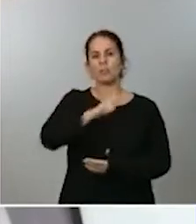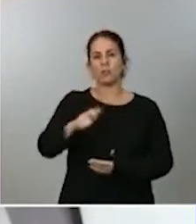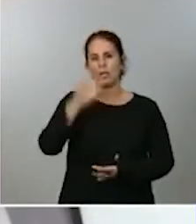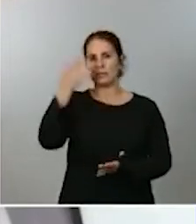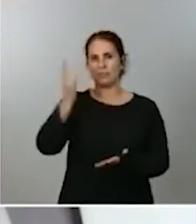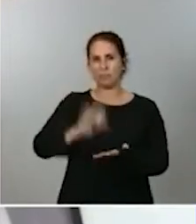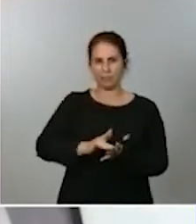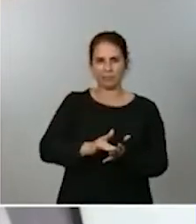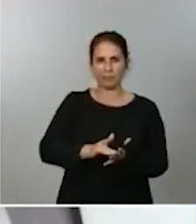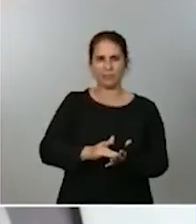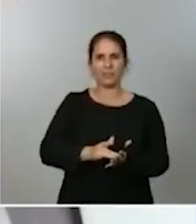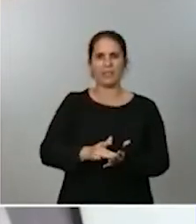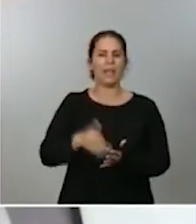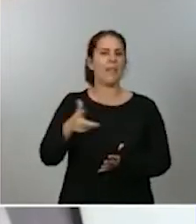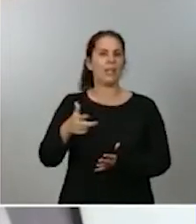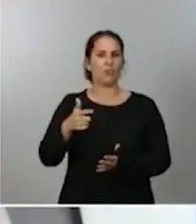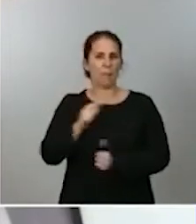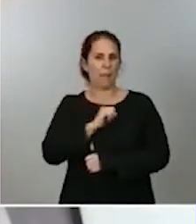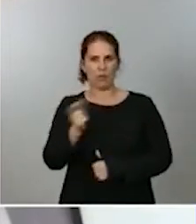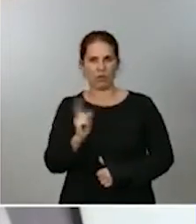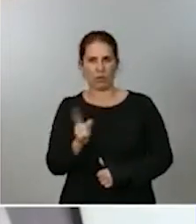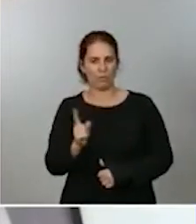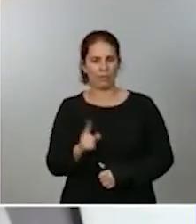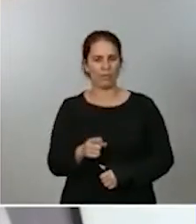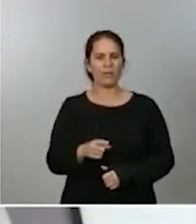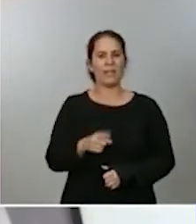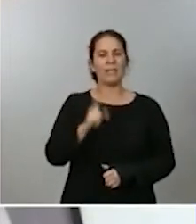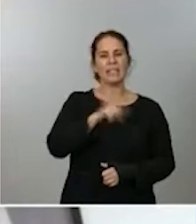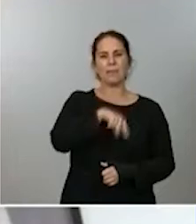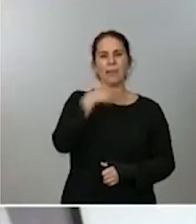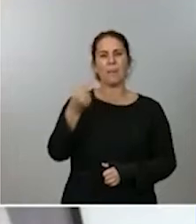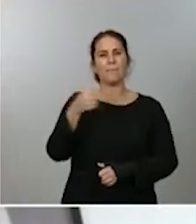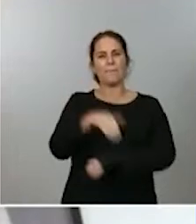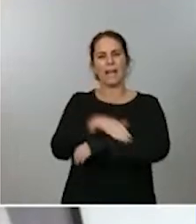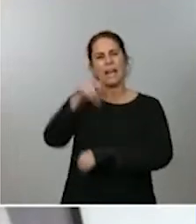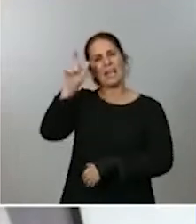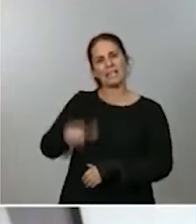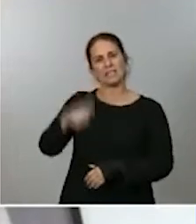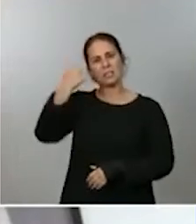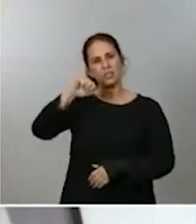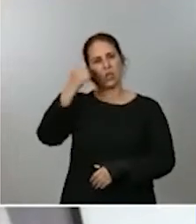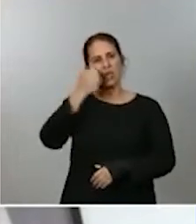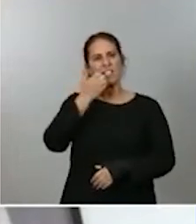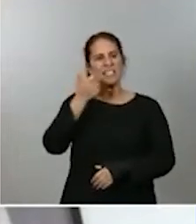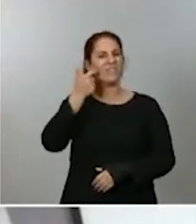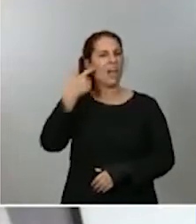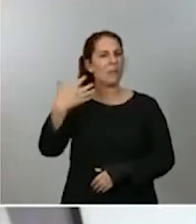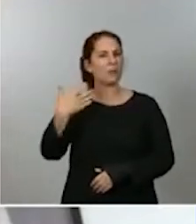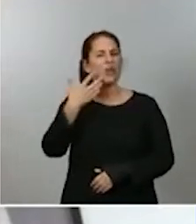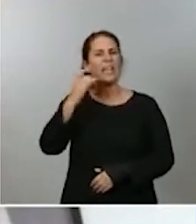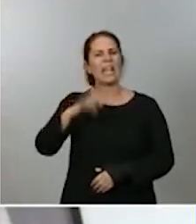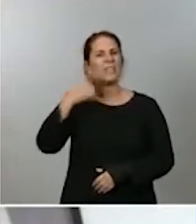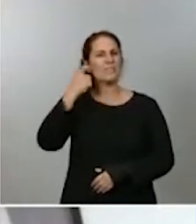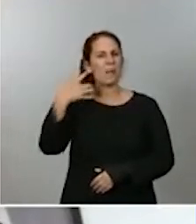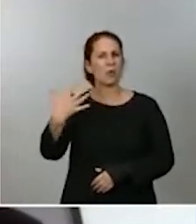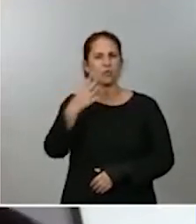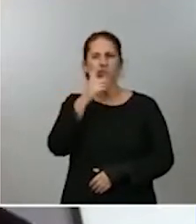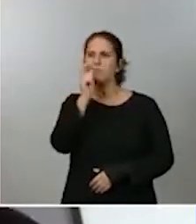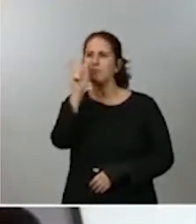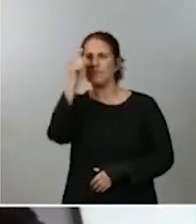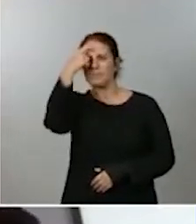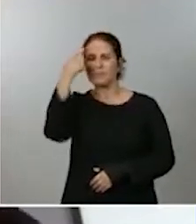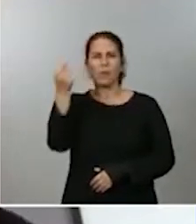derecho a paro y al ministro Arzón le quería preguntar ¿qué es un famoso? ¿quién es famoso? porque me parece un concepto muy impreciso y que